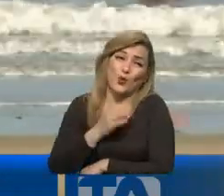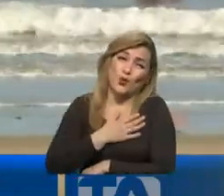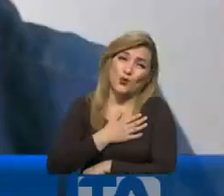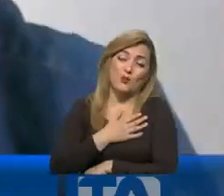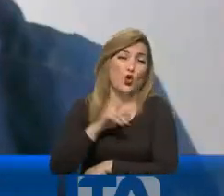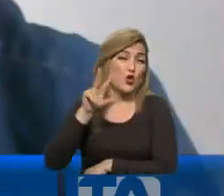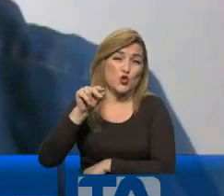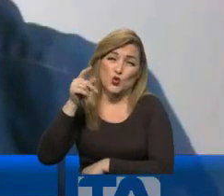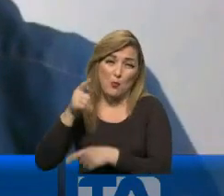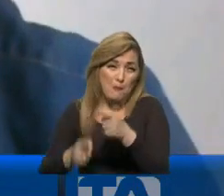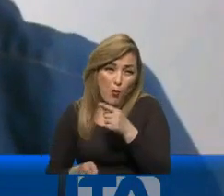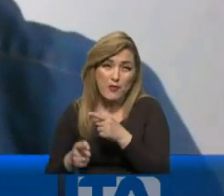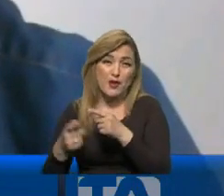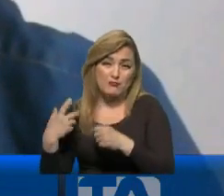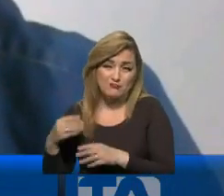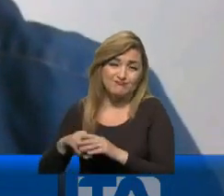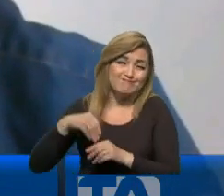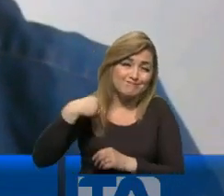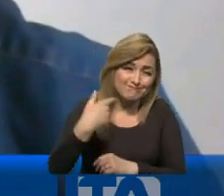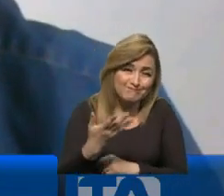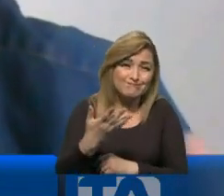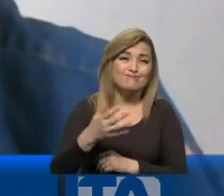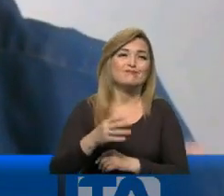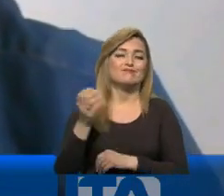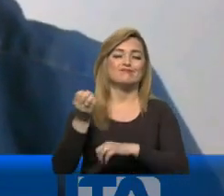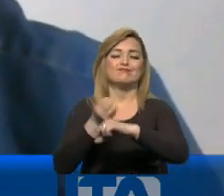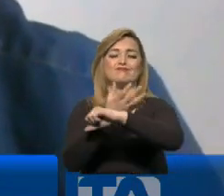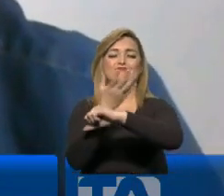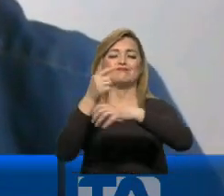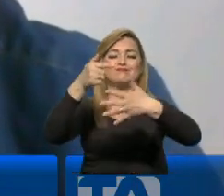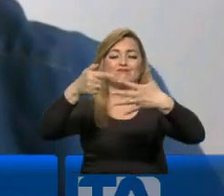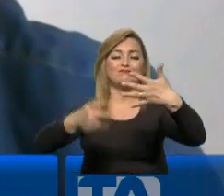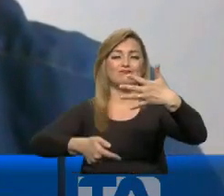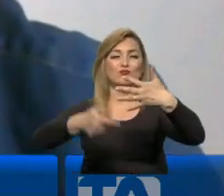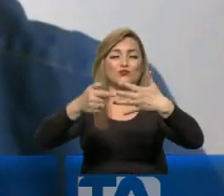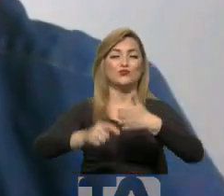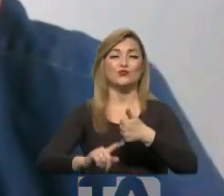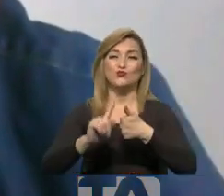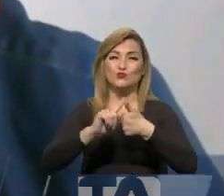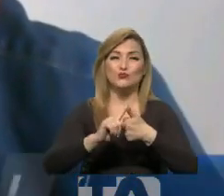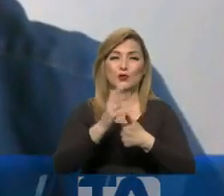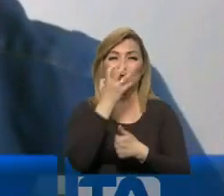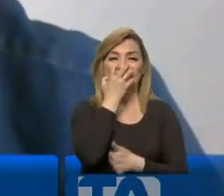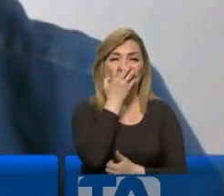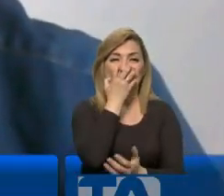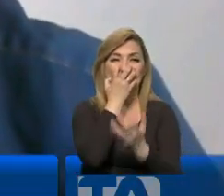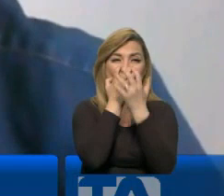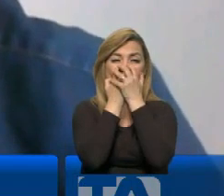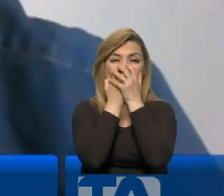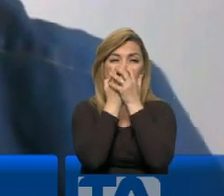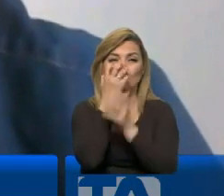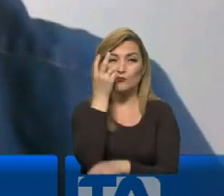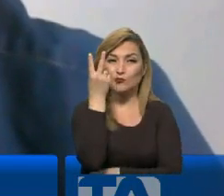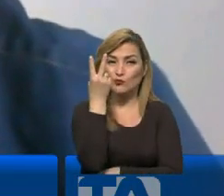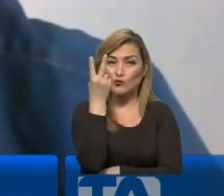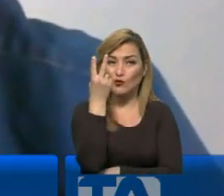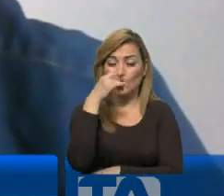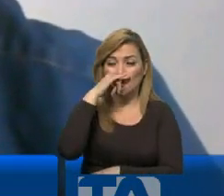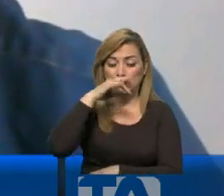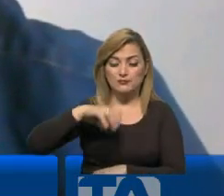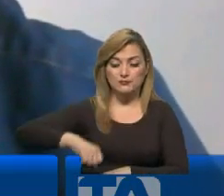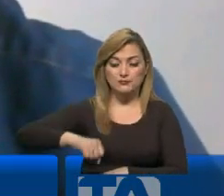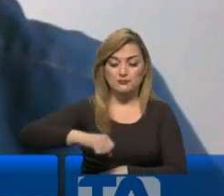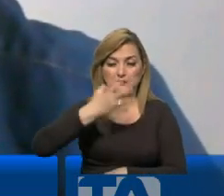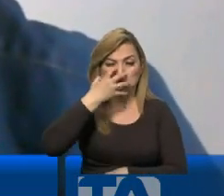ser cumplida. El epidemiólogo Daniel Simanca se recomienda algunas otras. Tiene que salir con doble mascarilla, no saque a sus niños